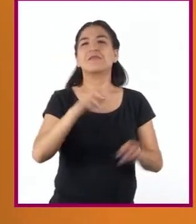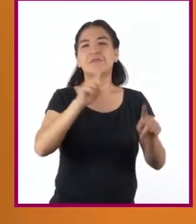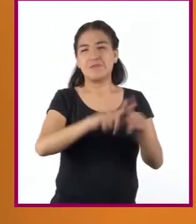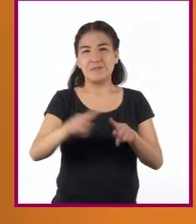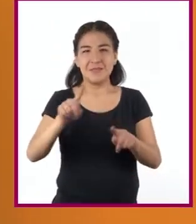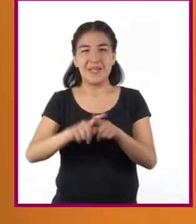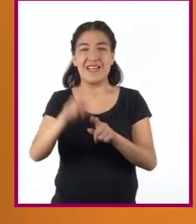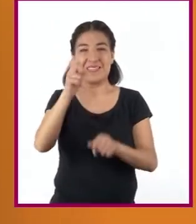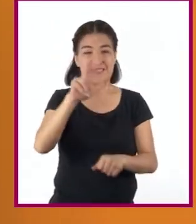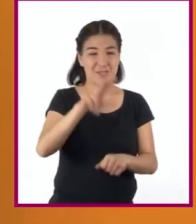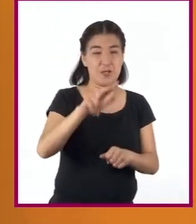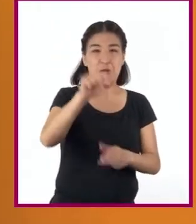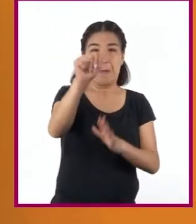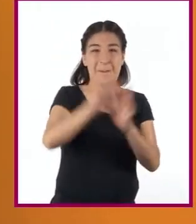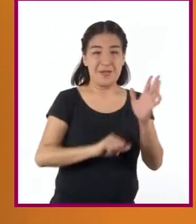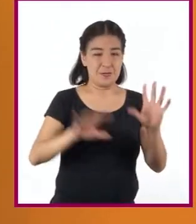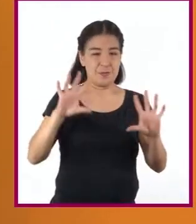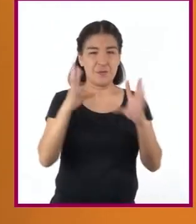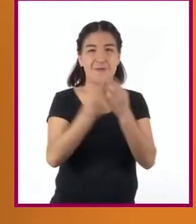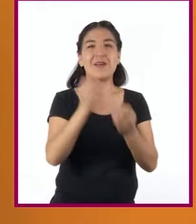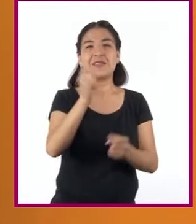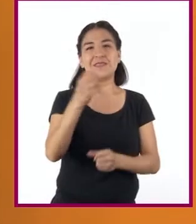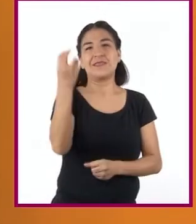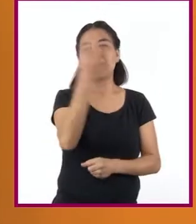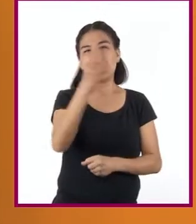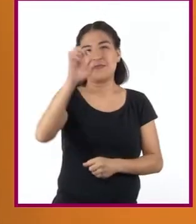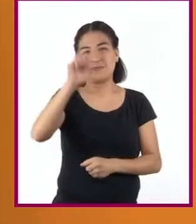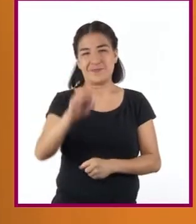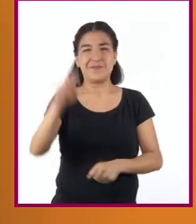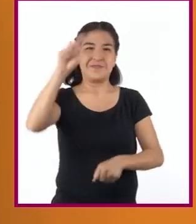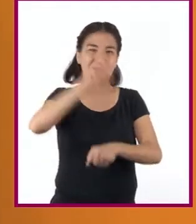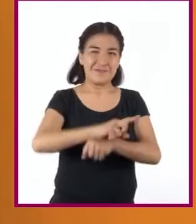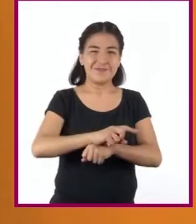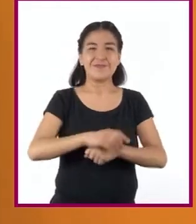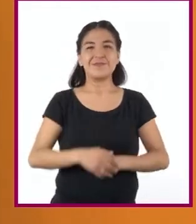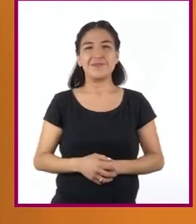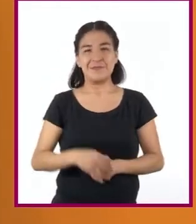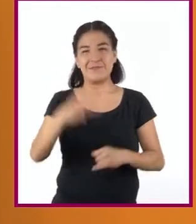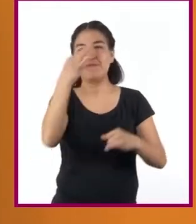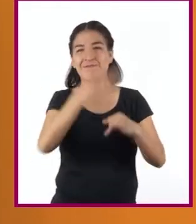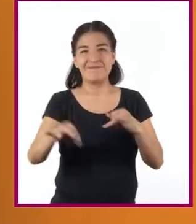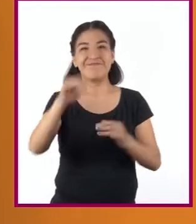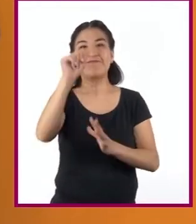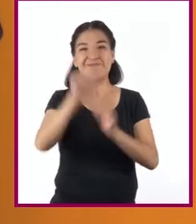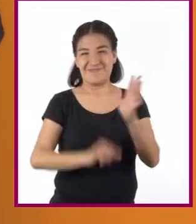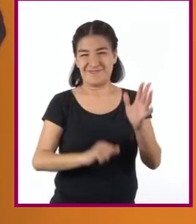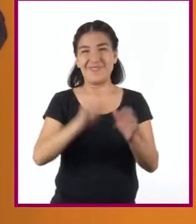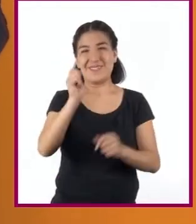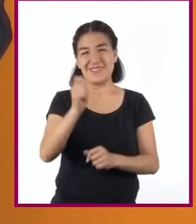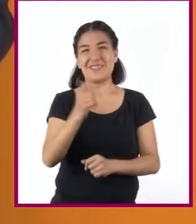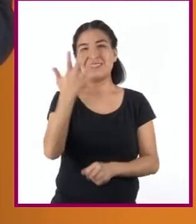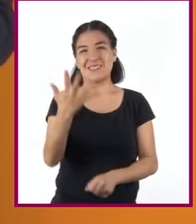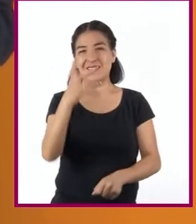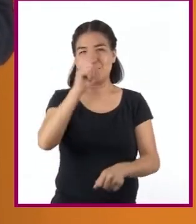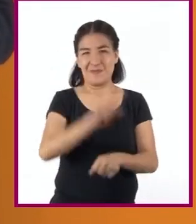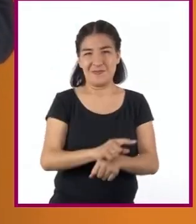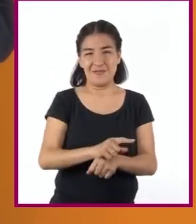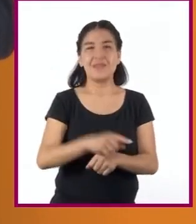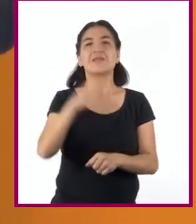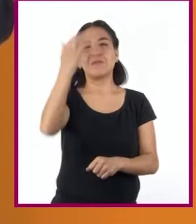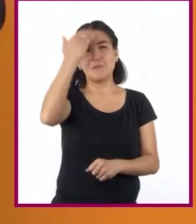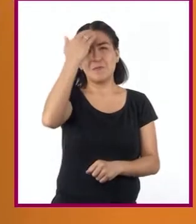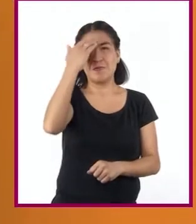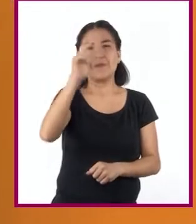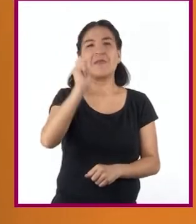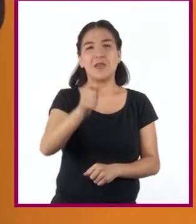estos 18 meses juntos suman 360 días. El último mes, compuesto de 5 días, se conoce